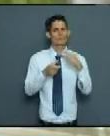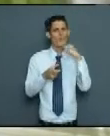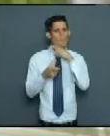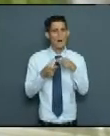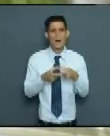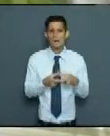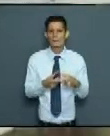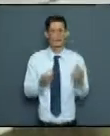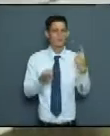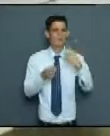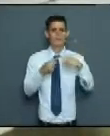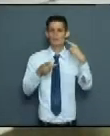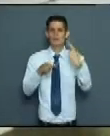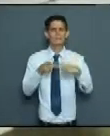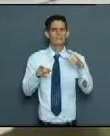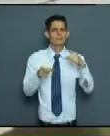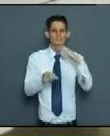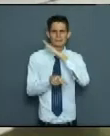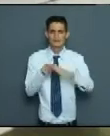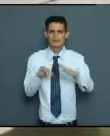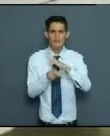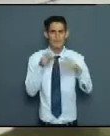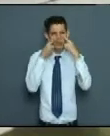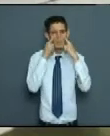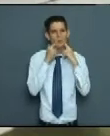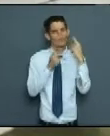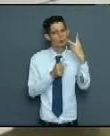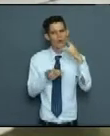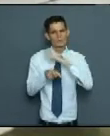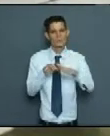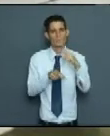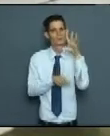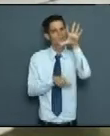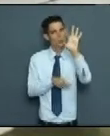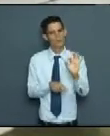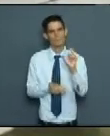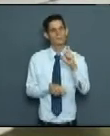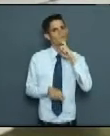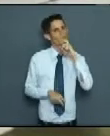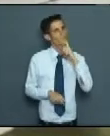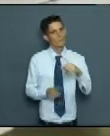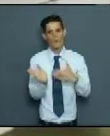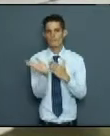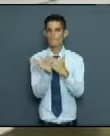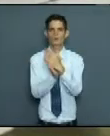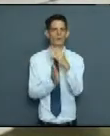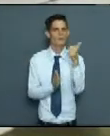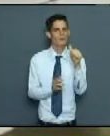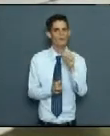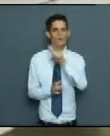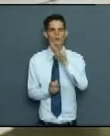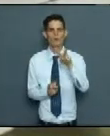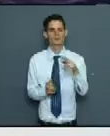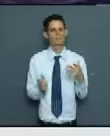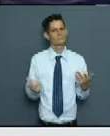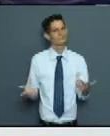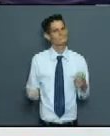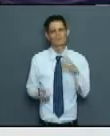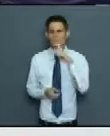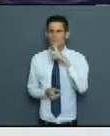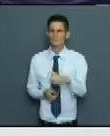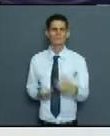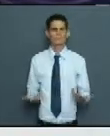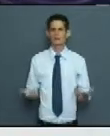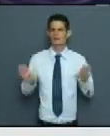de una cebolla, dos cebollas 50 pesos, un plátano 10, 12 pesos, no, tampoco, no lo